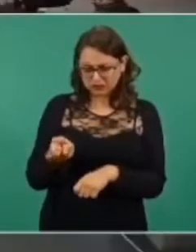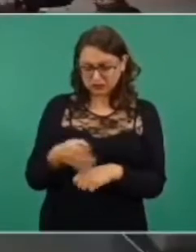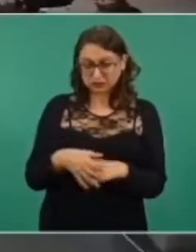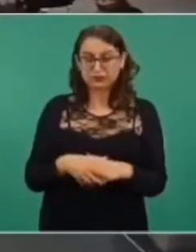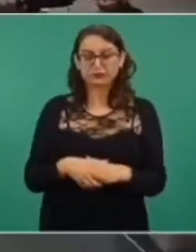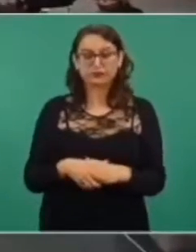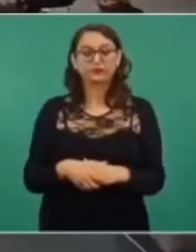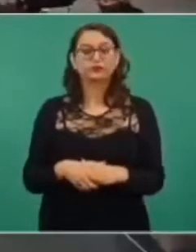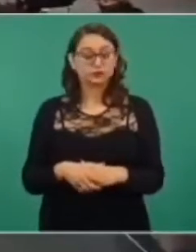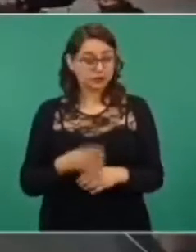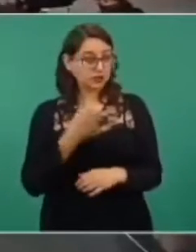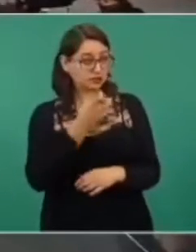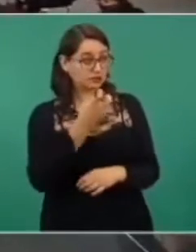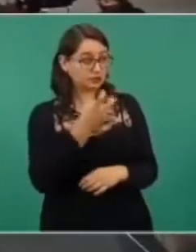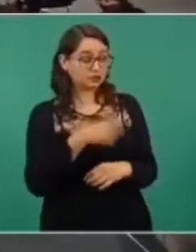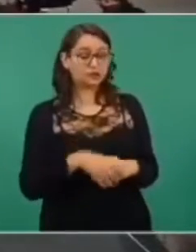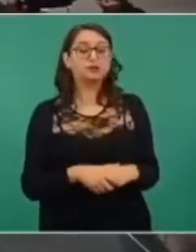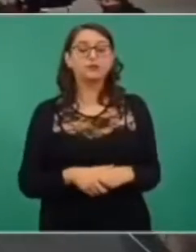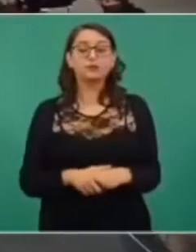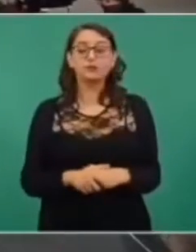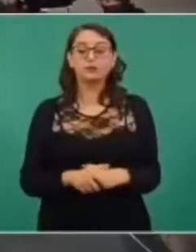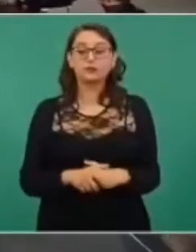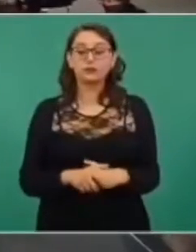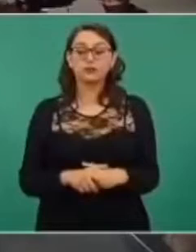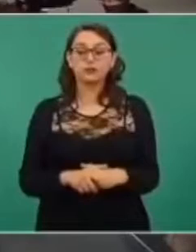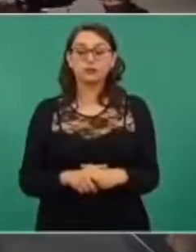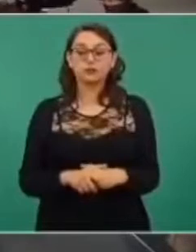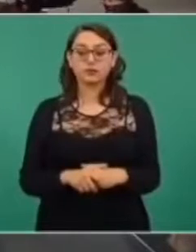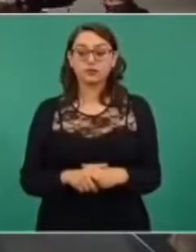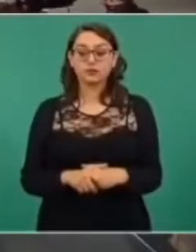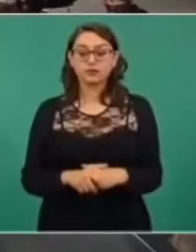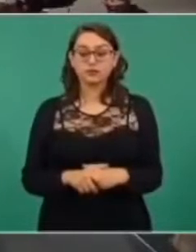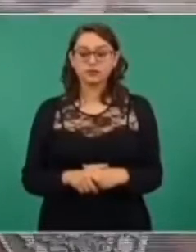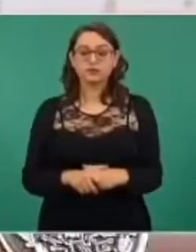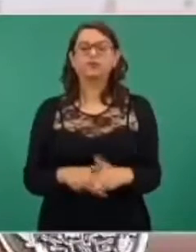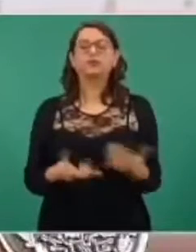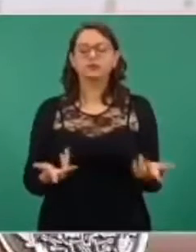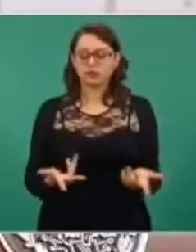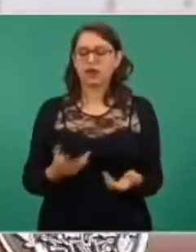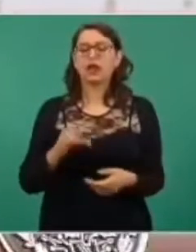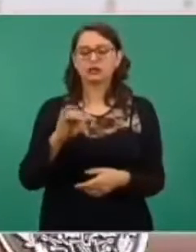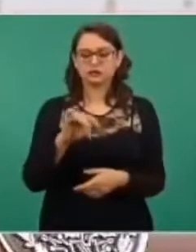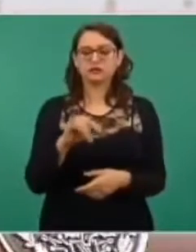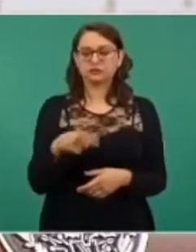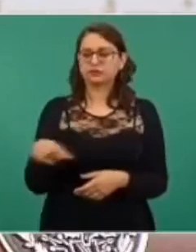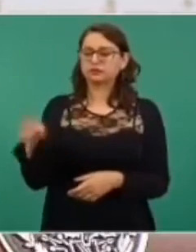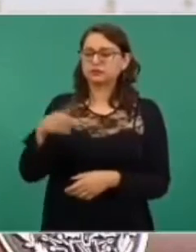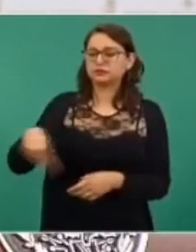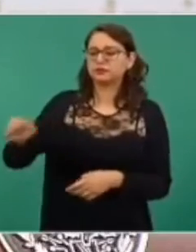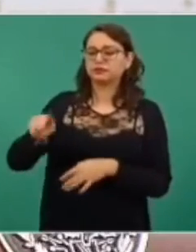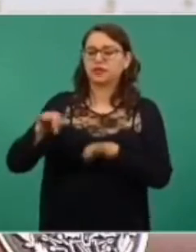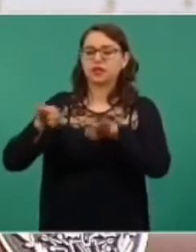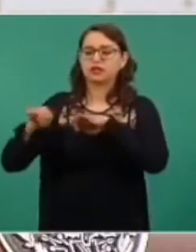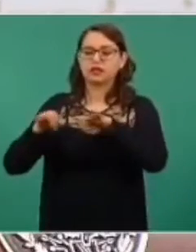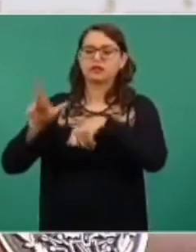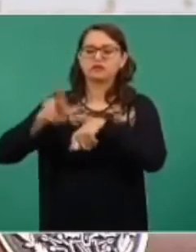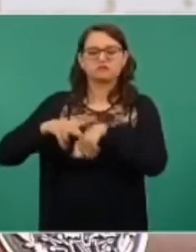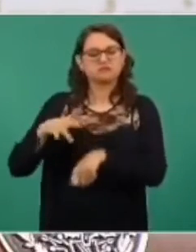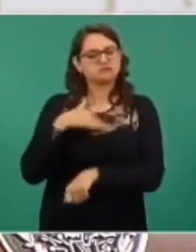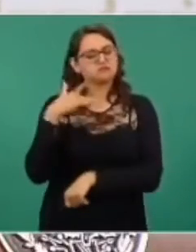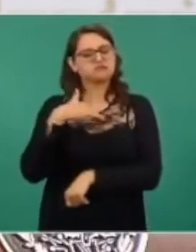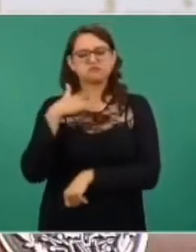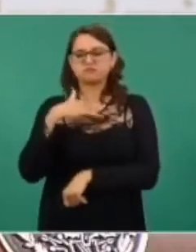es un paro momentáneo,